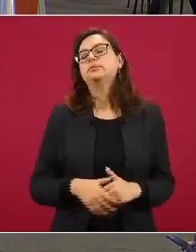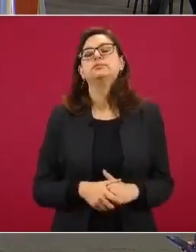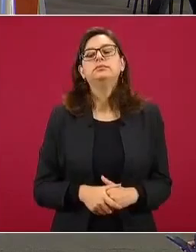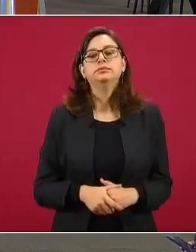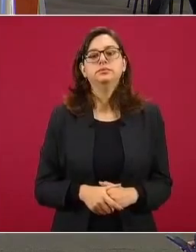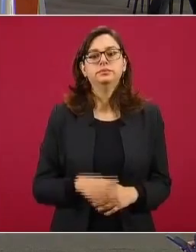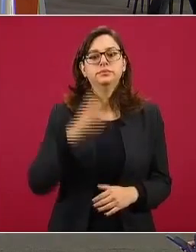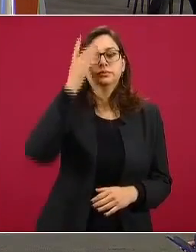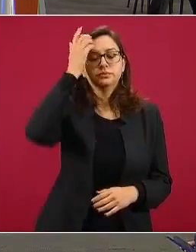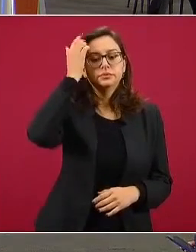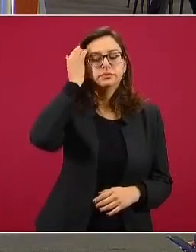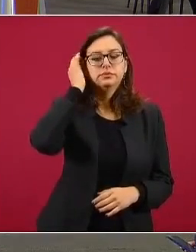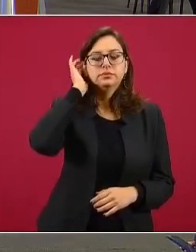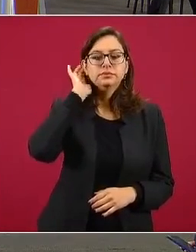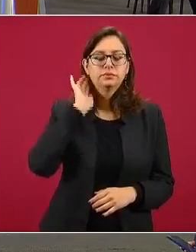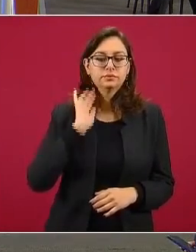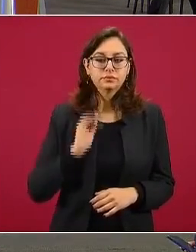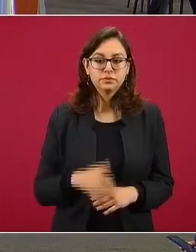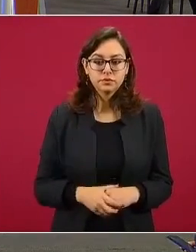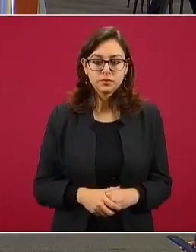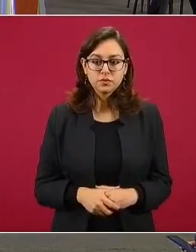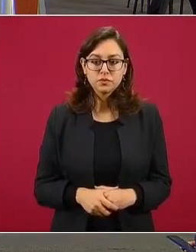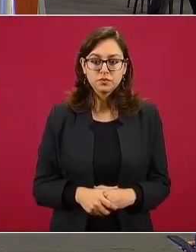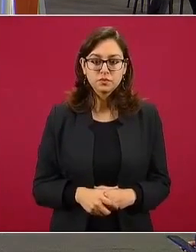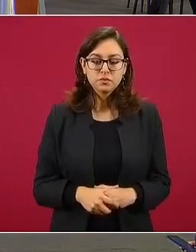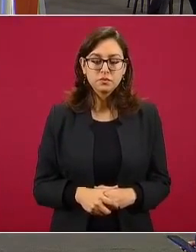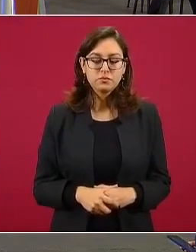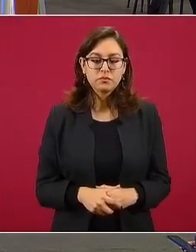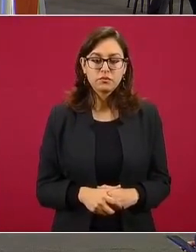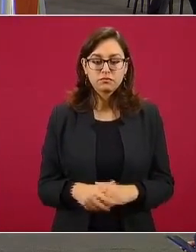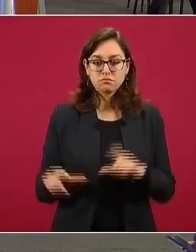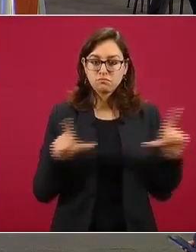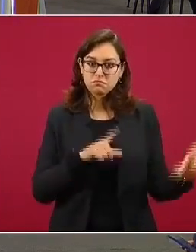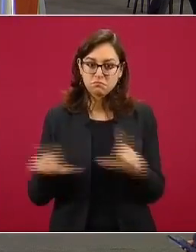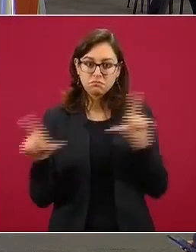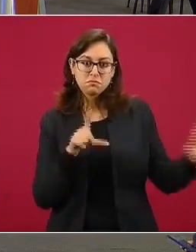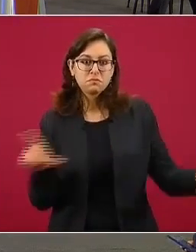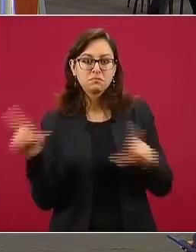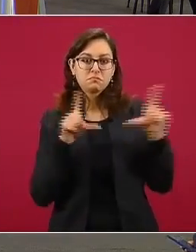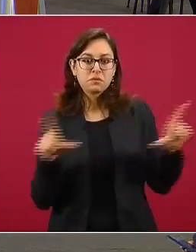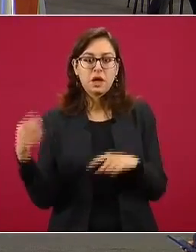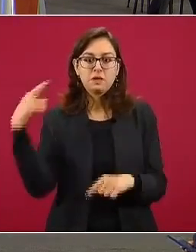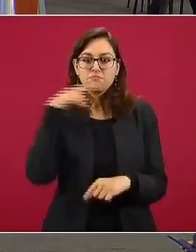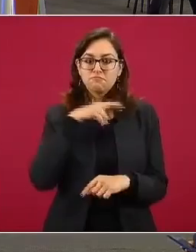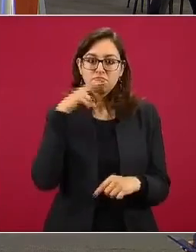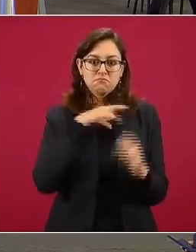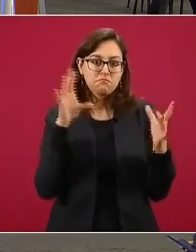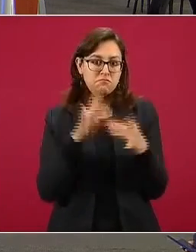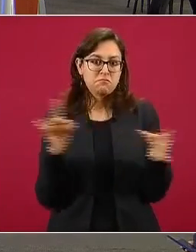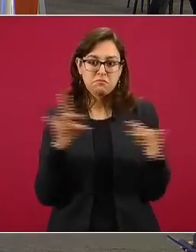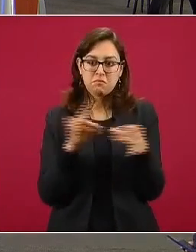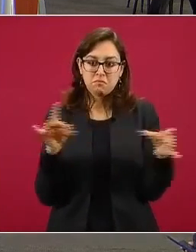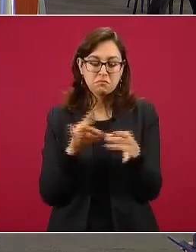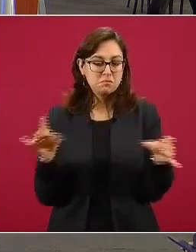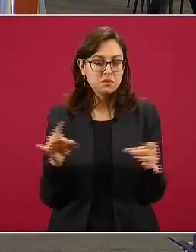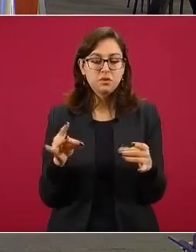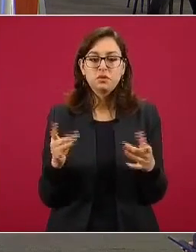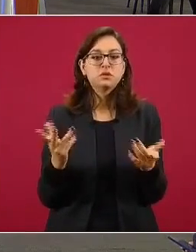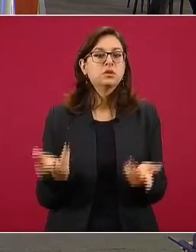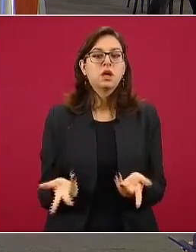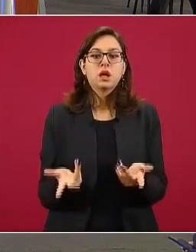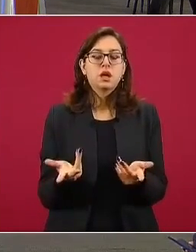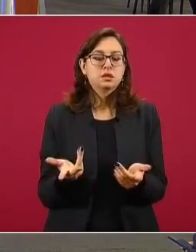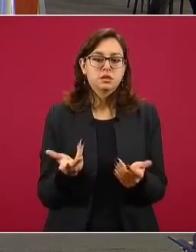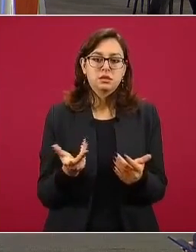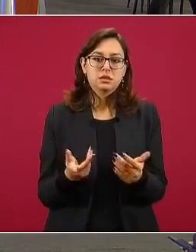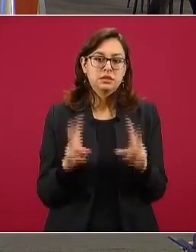Y veremos también, aunque las pasaremos muy rápido, solo me voy a detener en aquellas que es relevante comentar, porque tengan una tendencia a la alza,